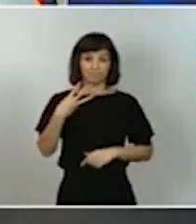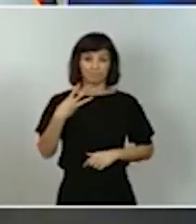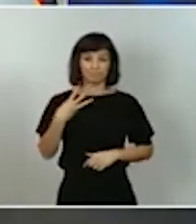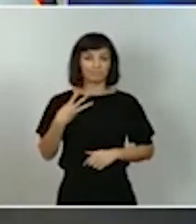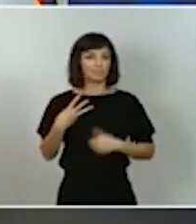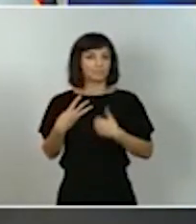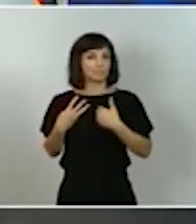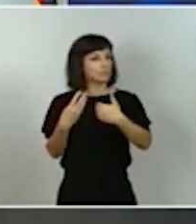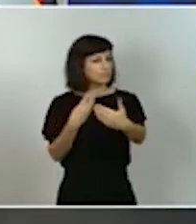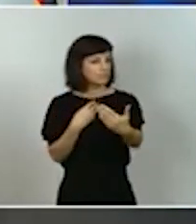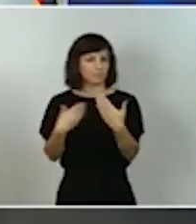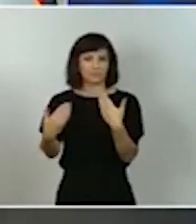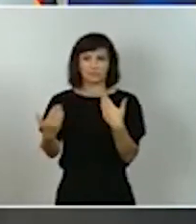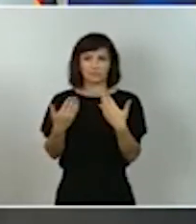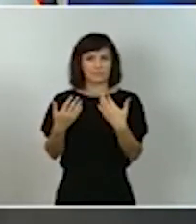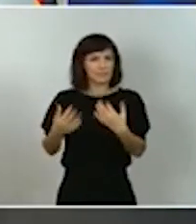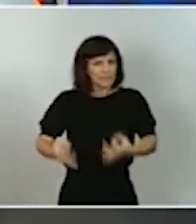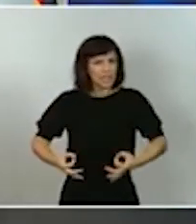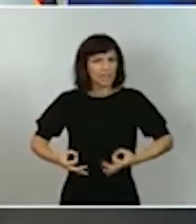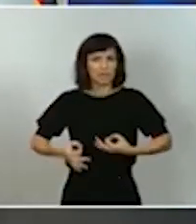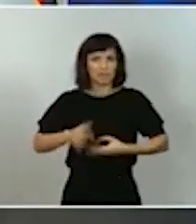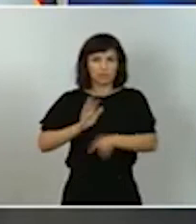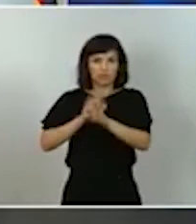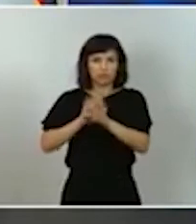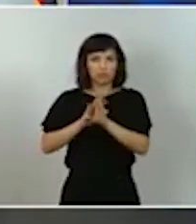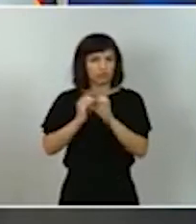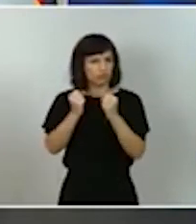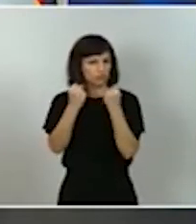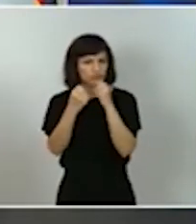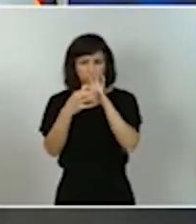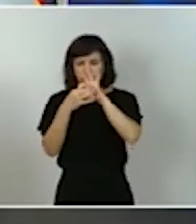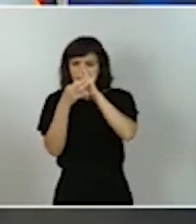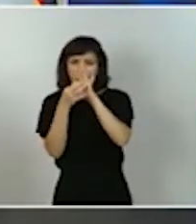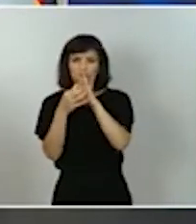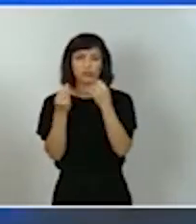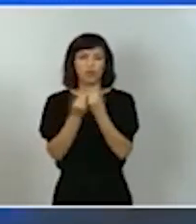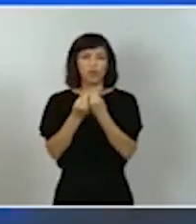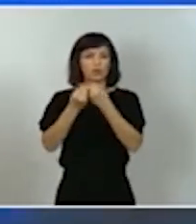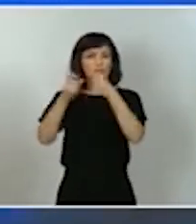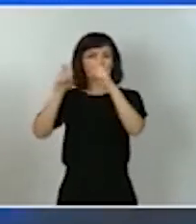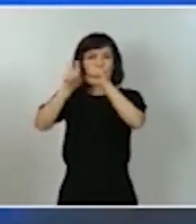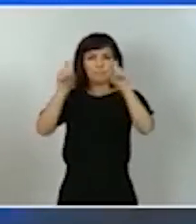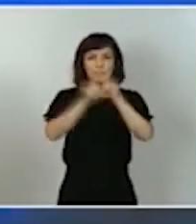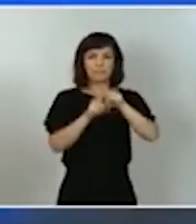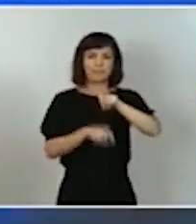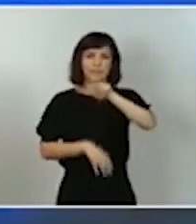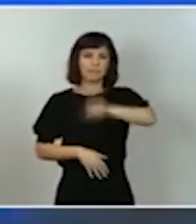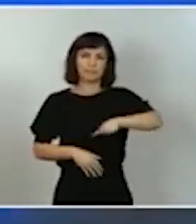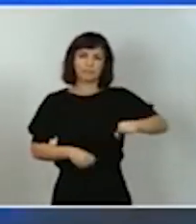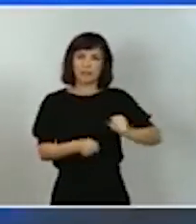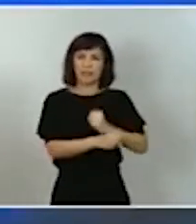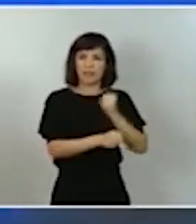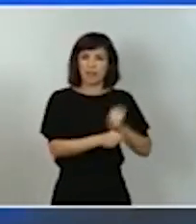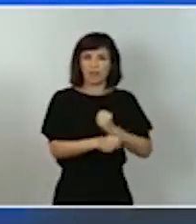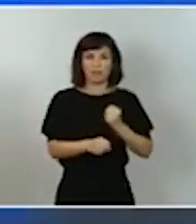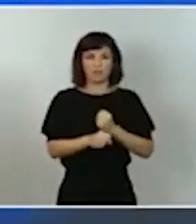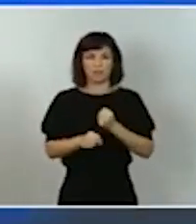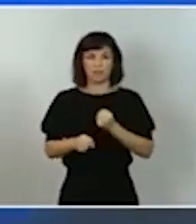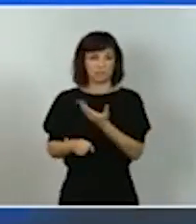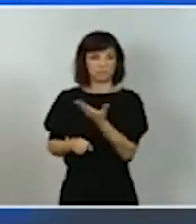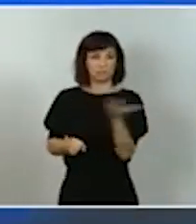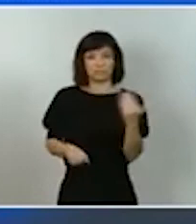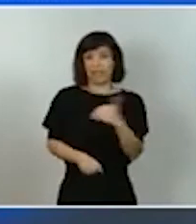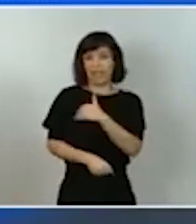intensa muy próxima con las empresas con los trabajadores con el resto de actores también el mundo académico que